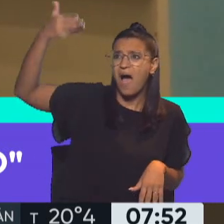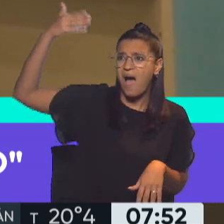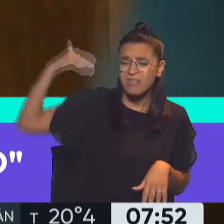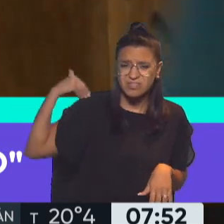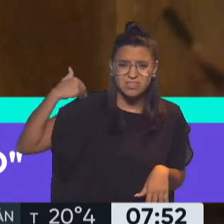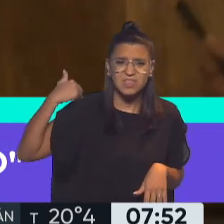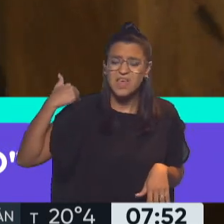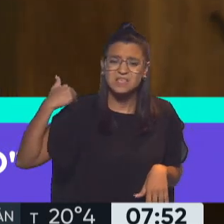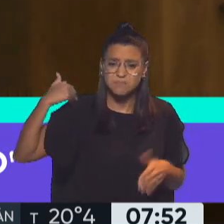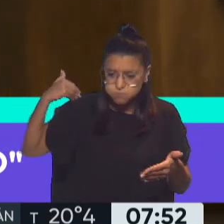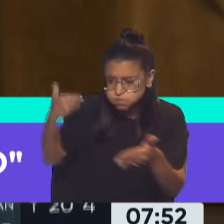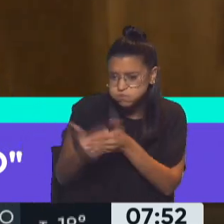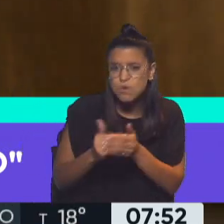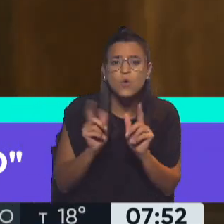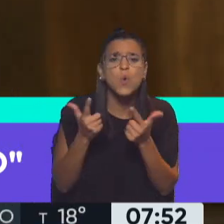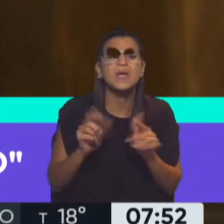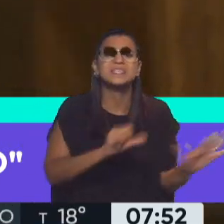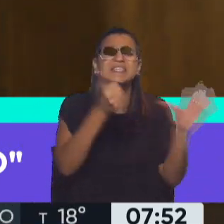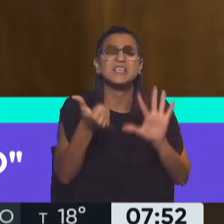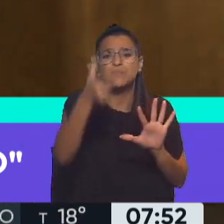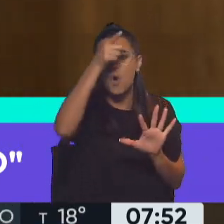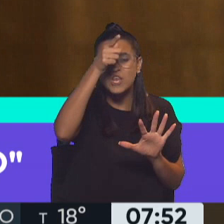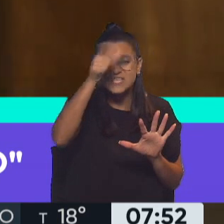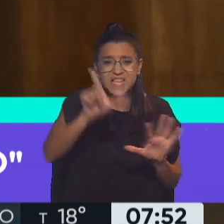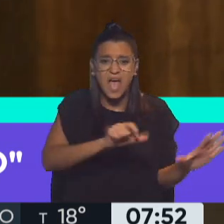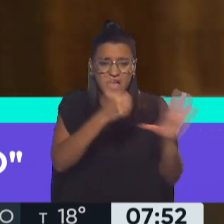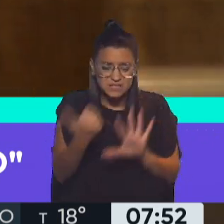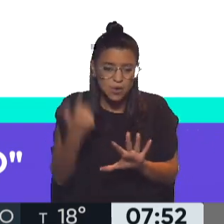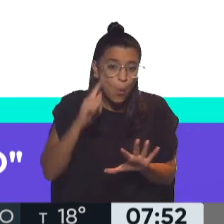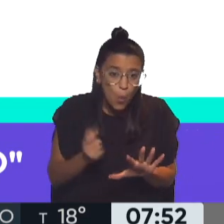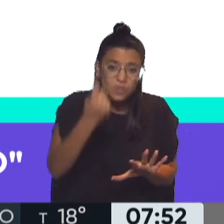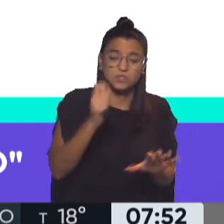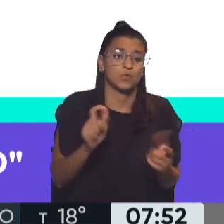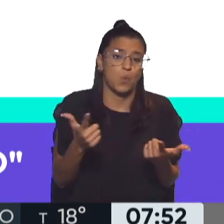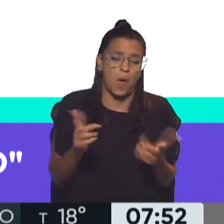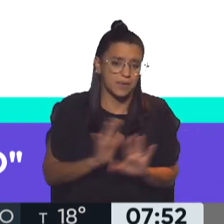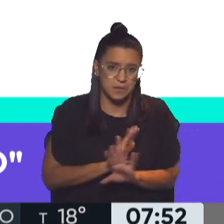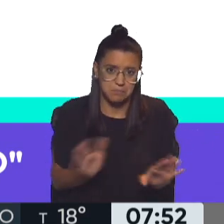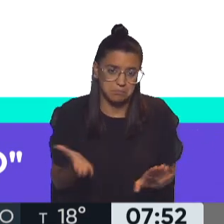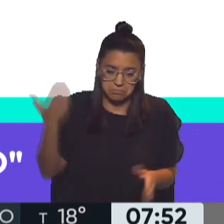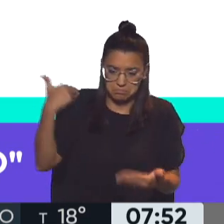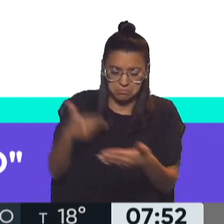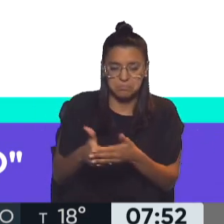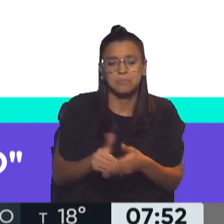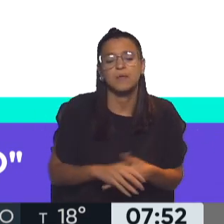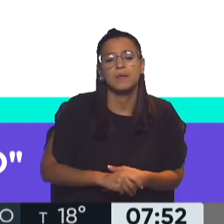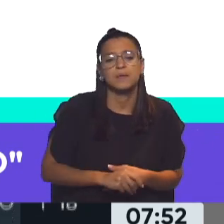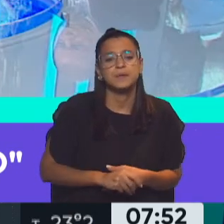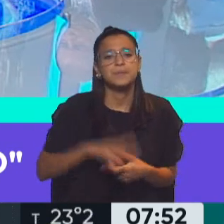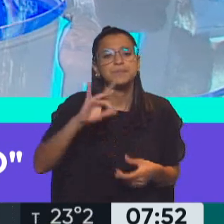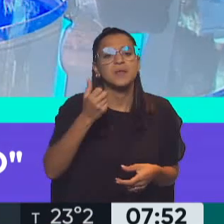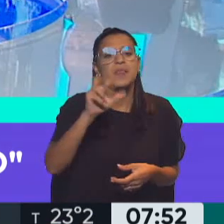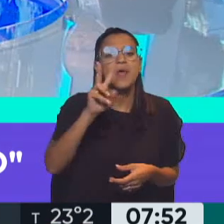no hay seis policías en juicio por un hecho. Doctor Gregorio